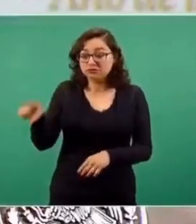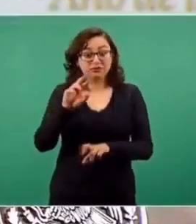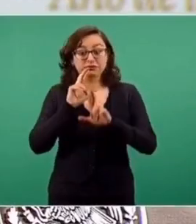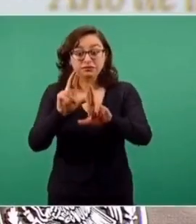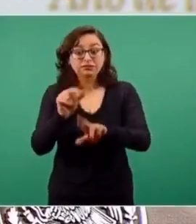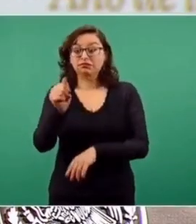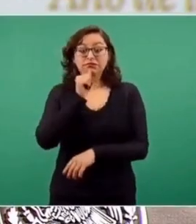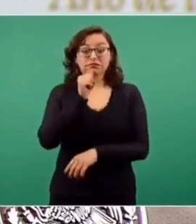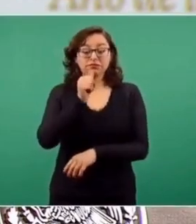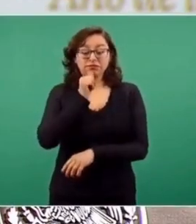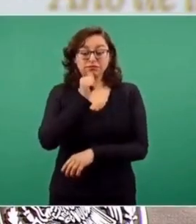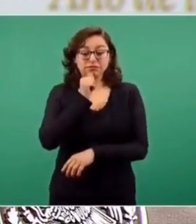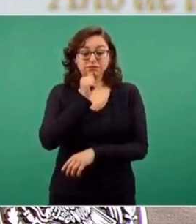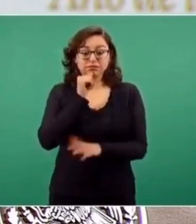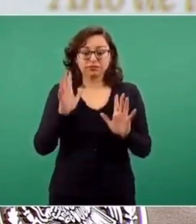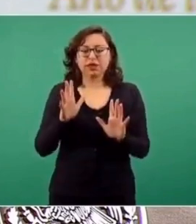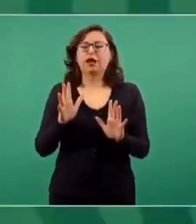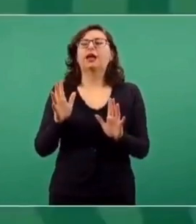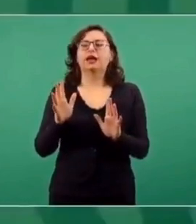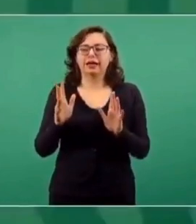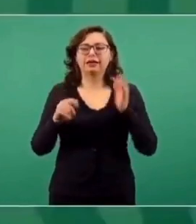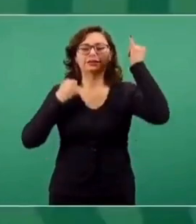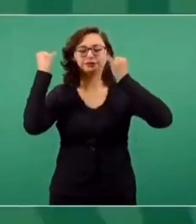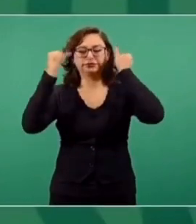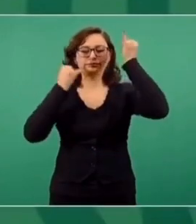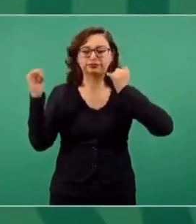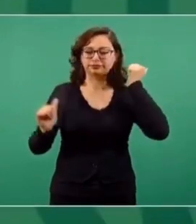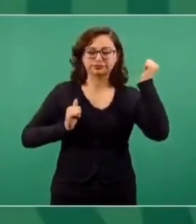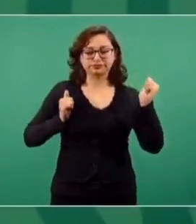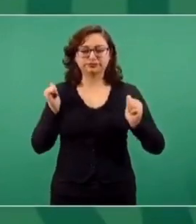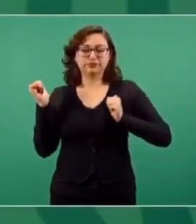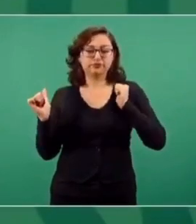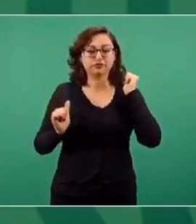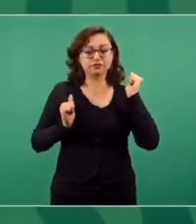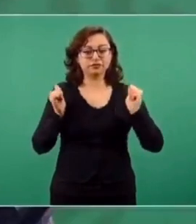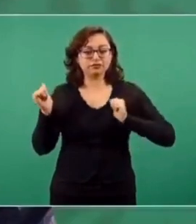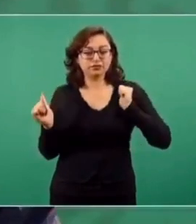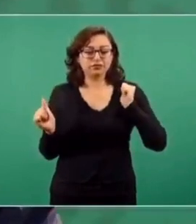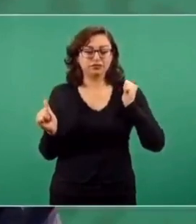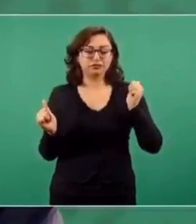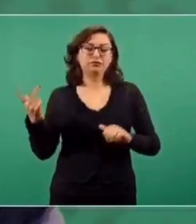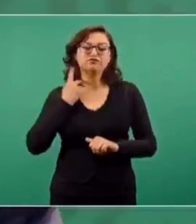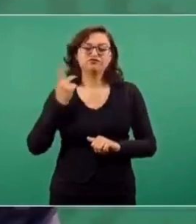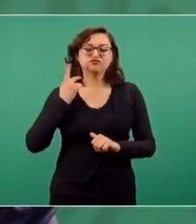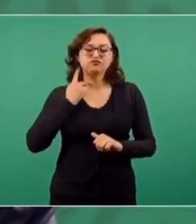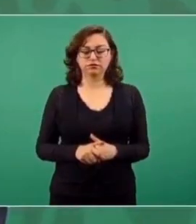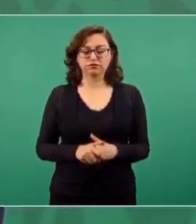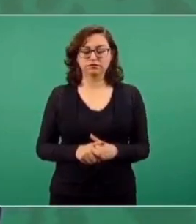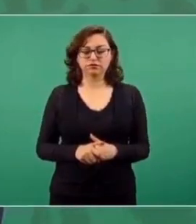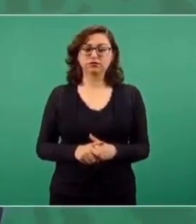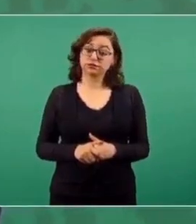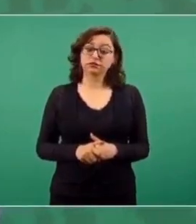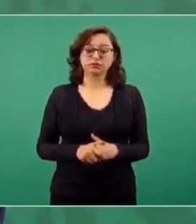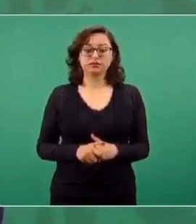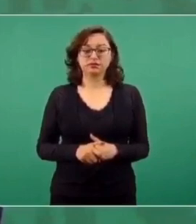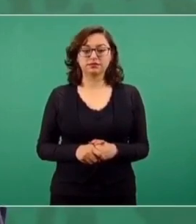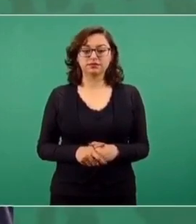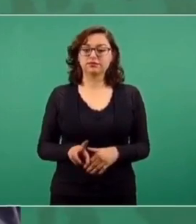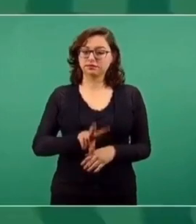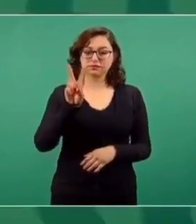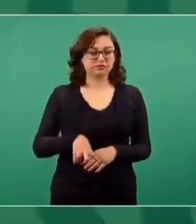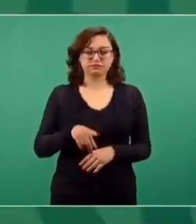y aprovechar para sacar raja política. Es realmente